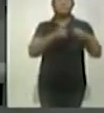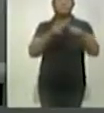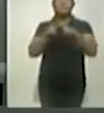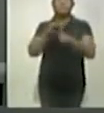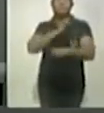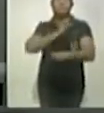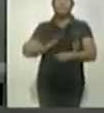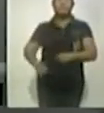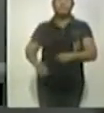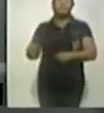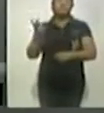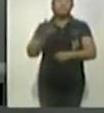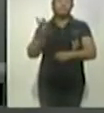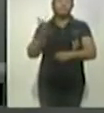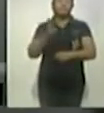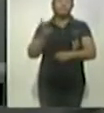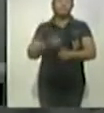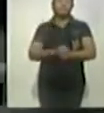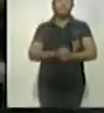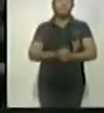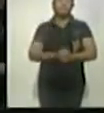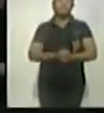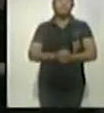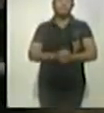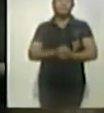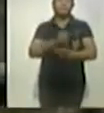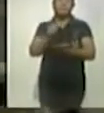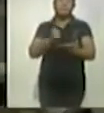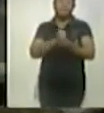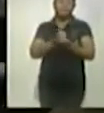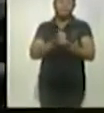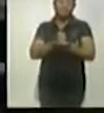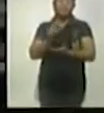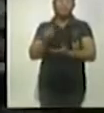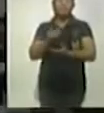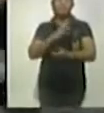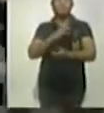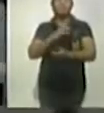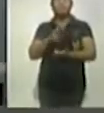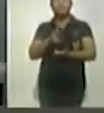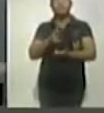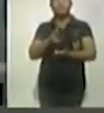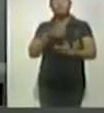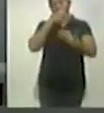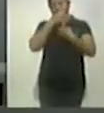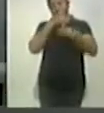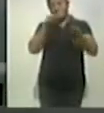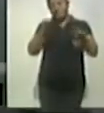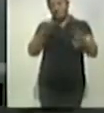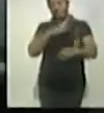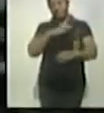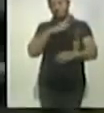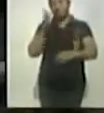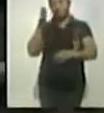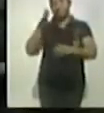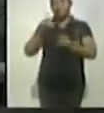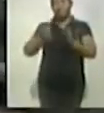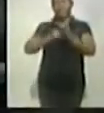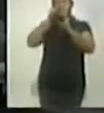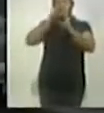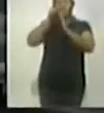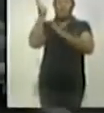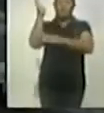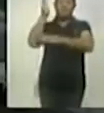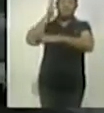ambas regiones. En el centro de salud, ampliando la información de Santa María Huatulco, se cayó la barda perimetral,